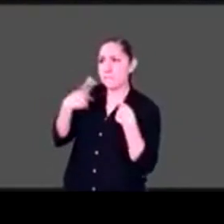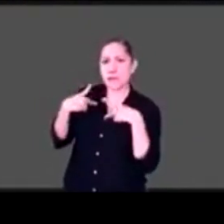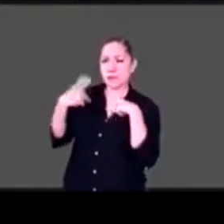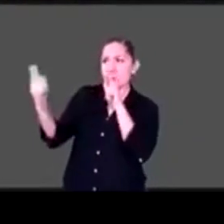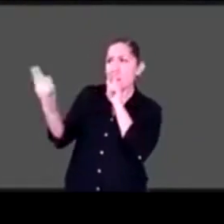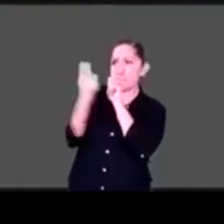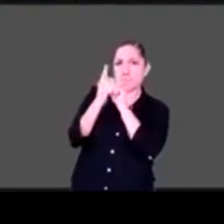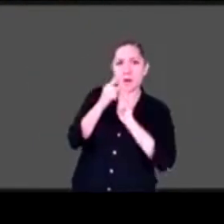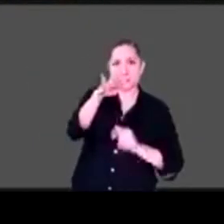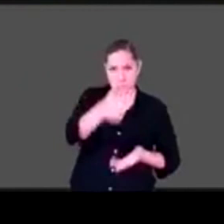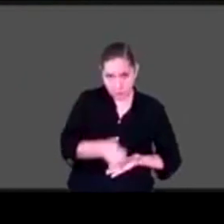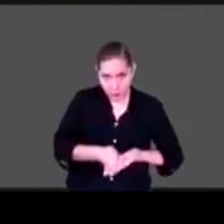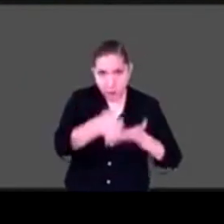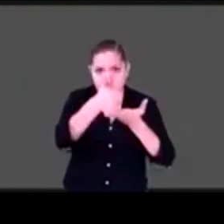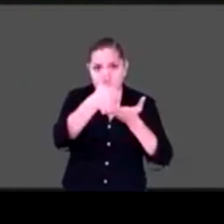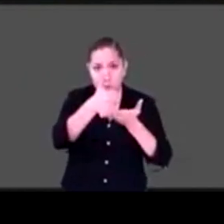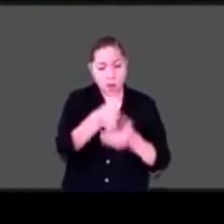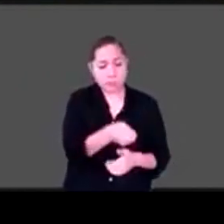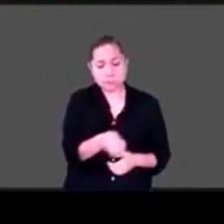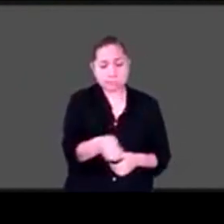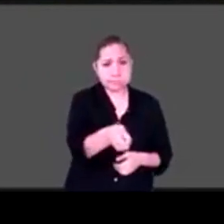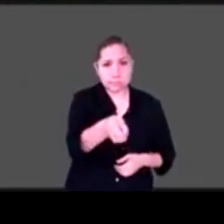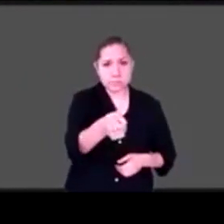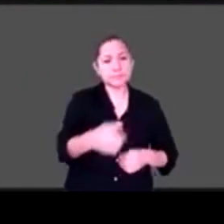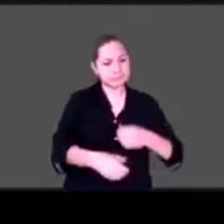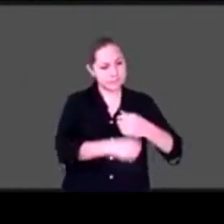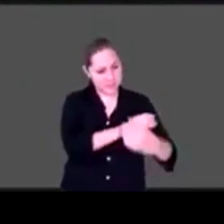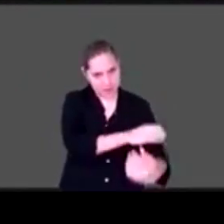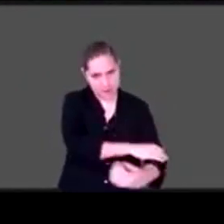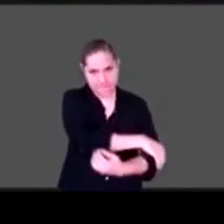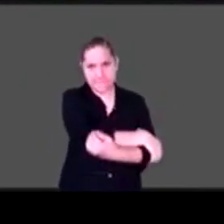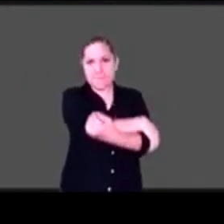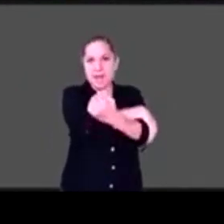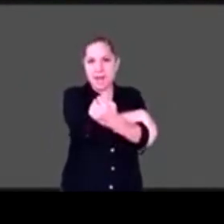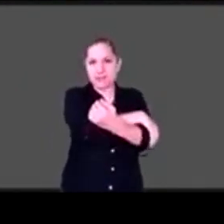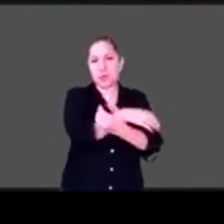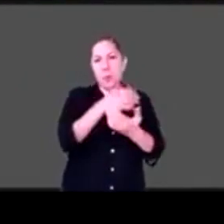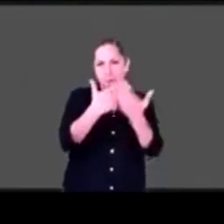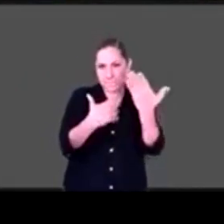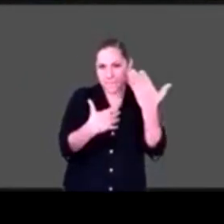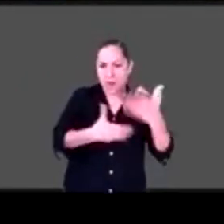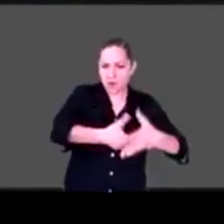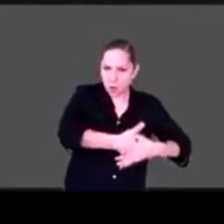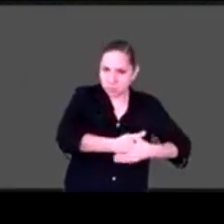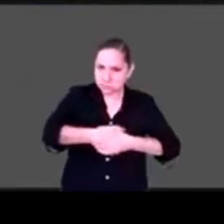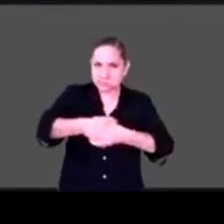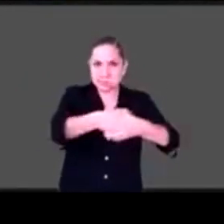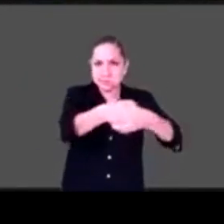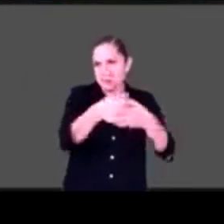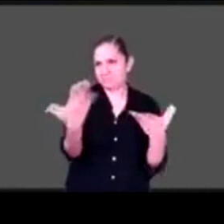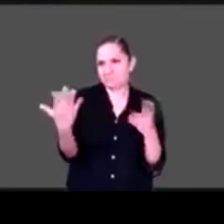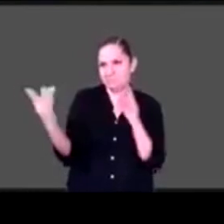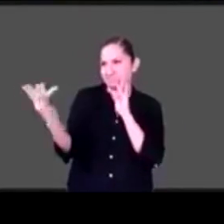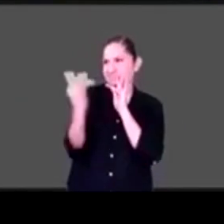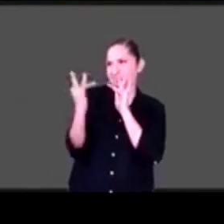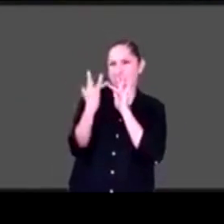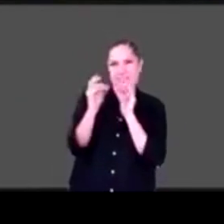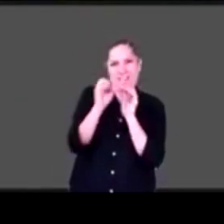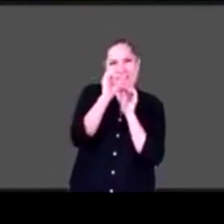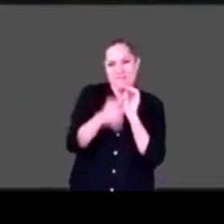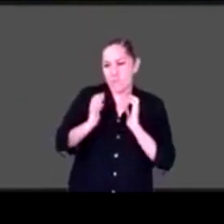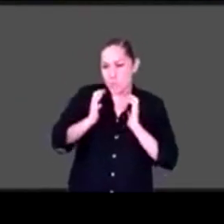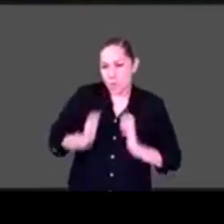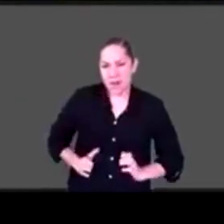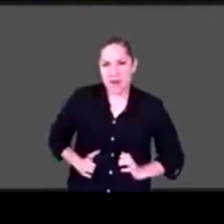agarrarnos es del antebrazo, ¿no? O incluso de la mano, pues hay contacto físico. Ahí vamos a tener que replantearnos esa nueva normalidad también.